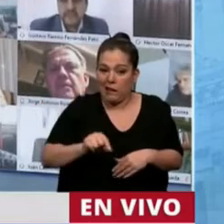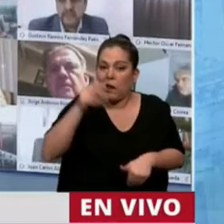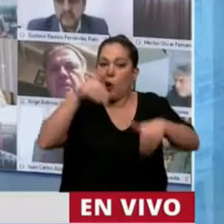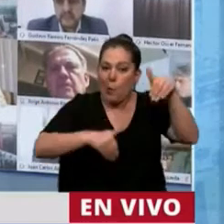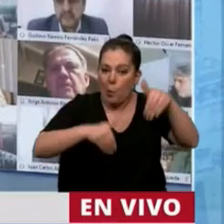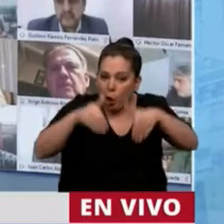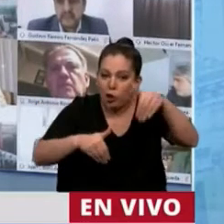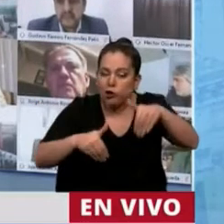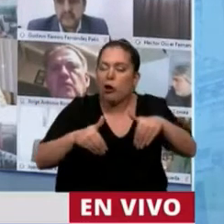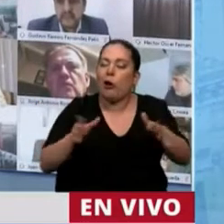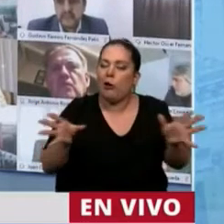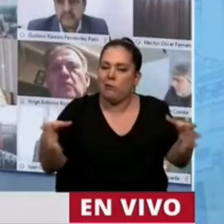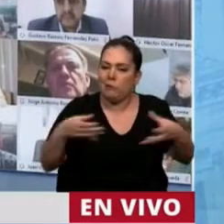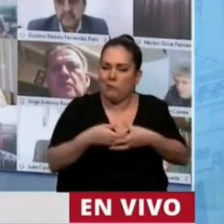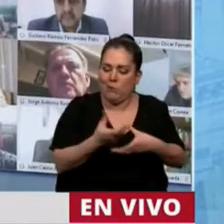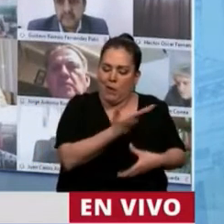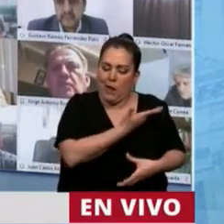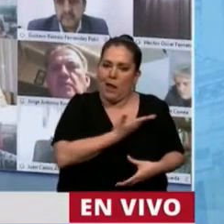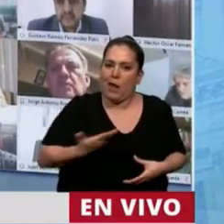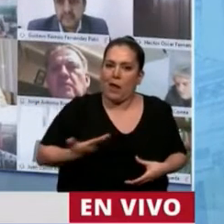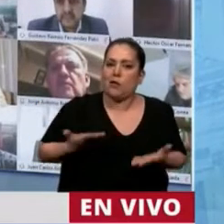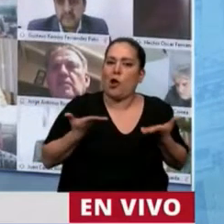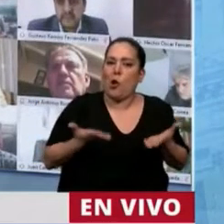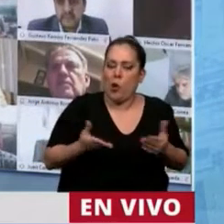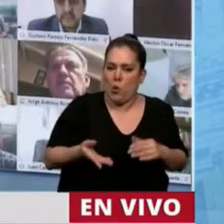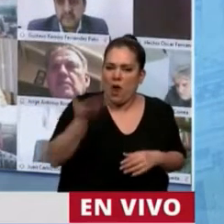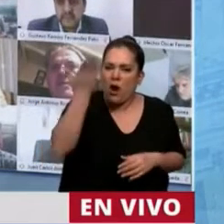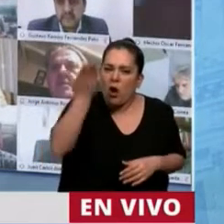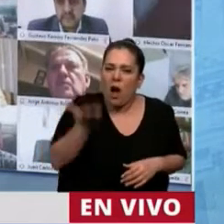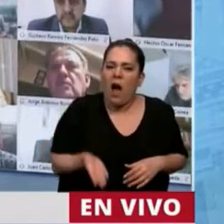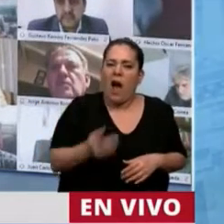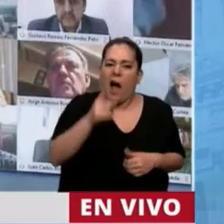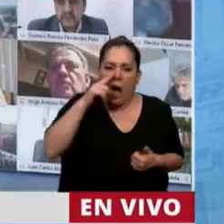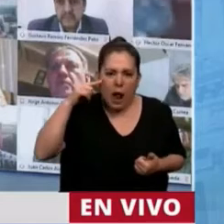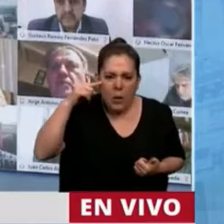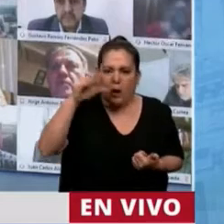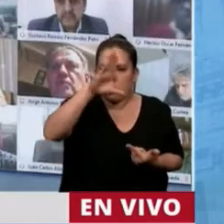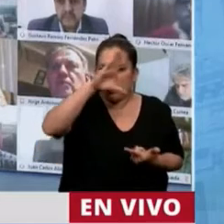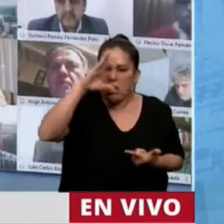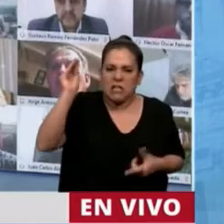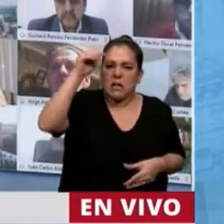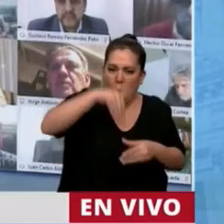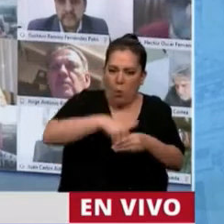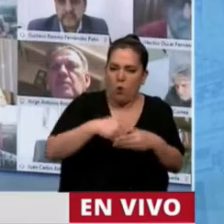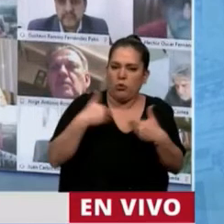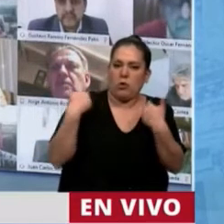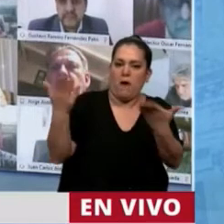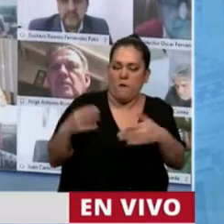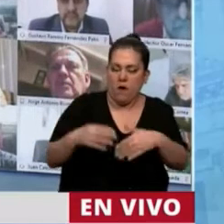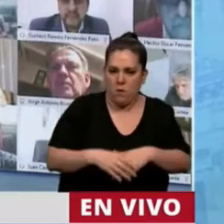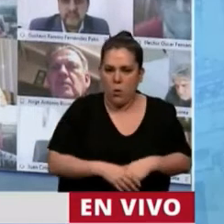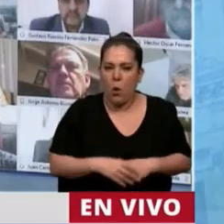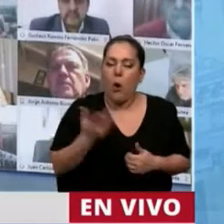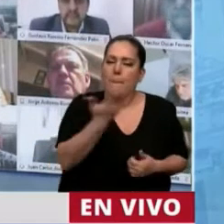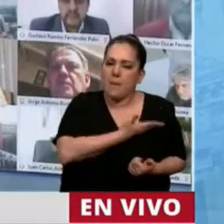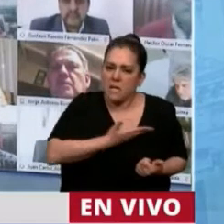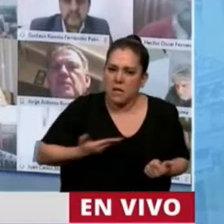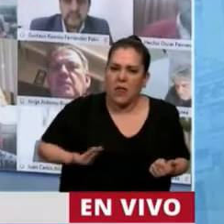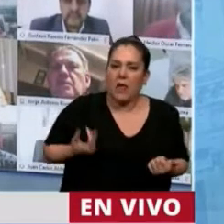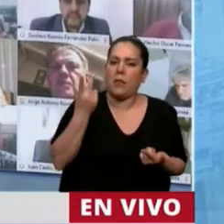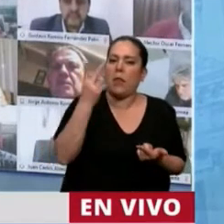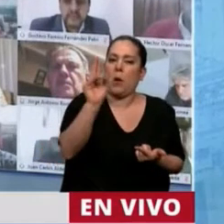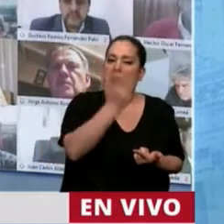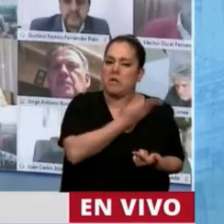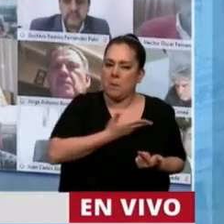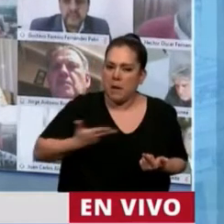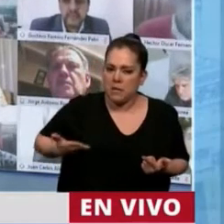y ahora resulta que dicen que no, que no sirve, que no se puede, que no. Creo que es un capricho que tiene que ver